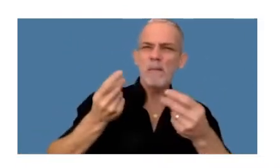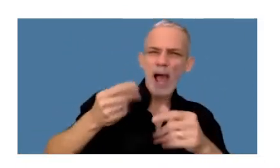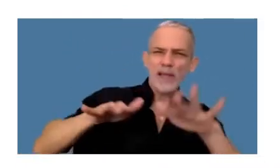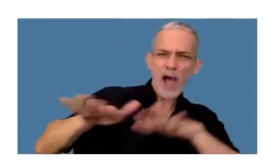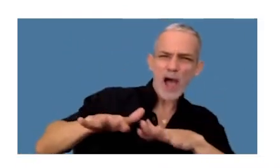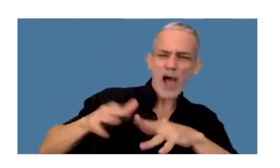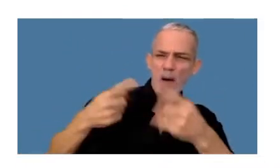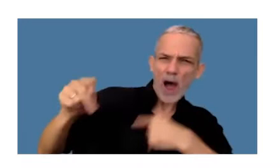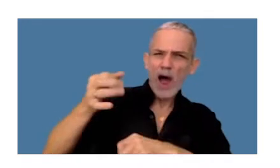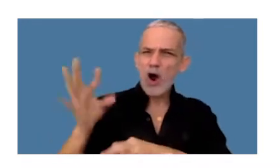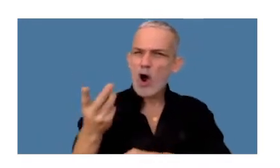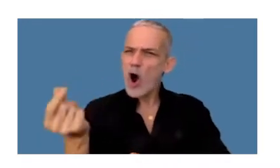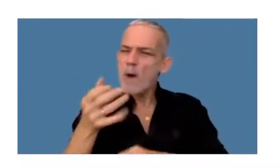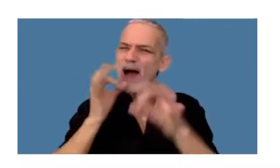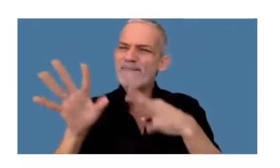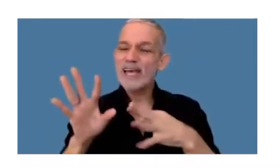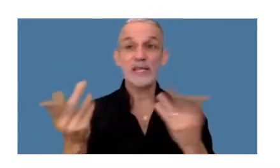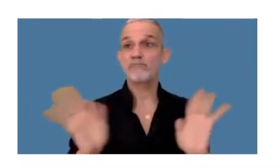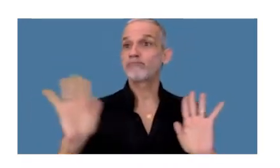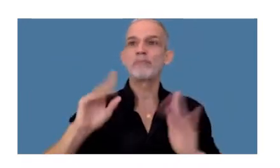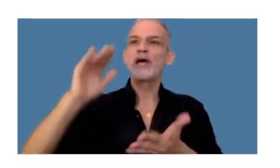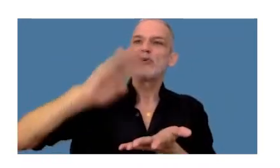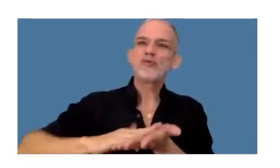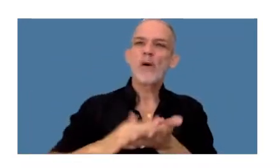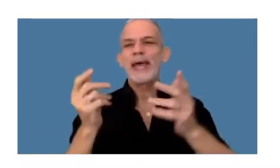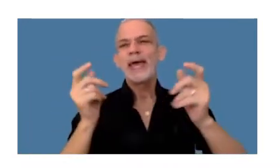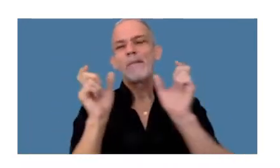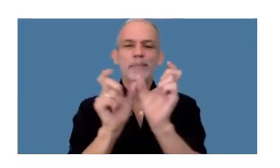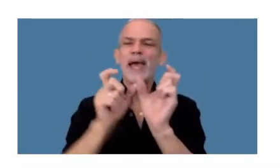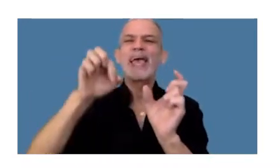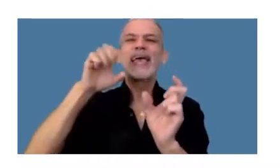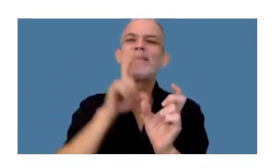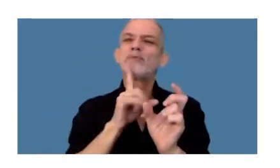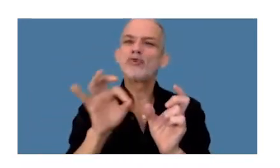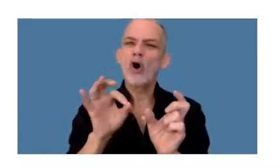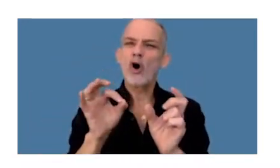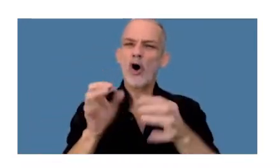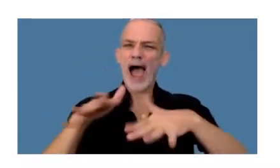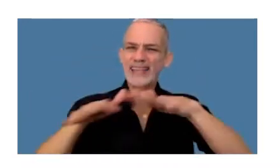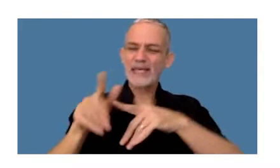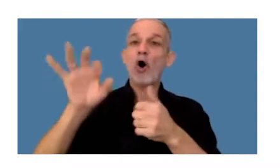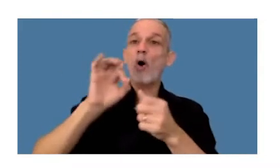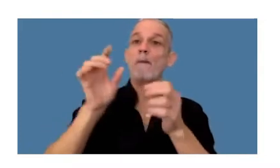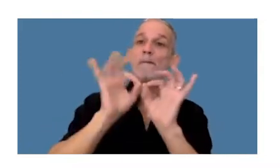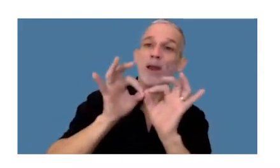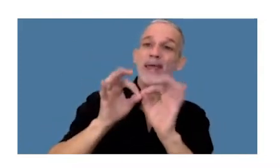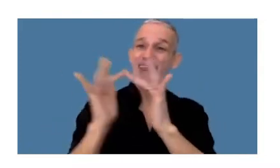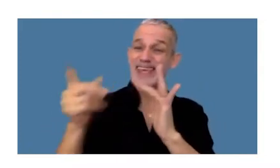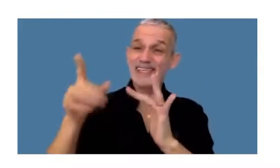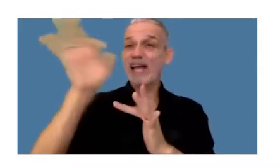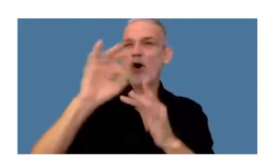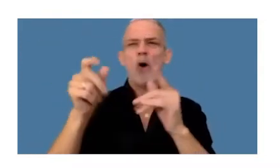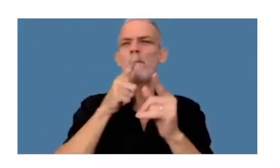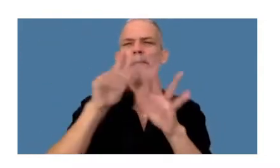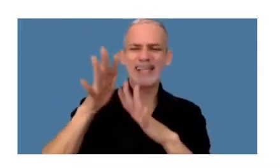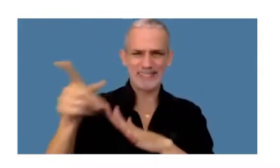estén vinculados con operaciones sobre criptoactivos monedas digitales e instrumentos